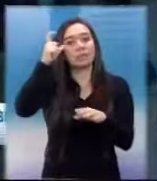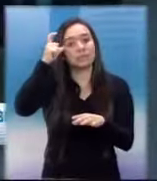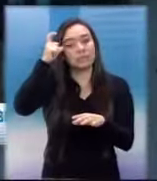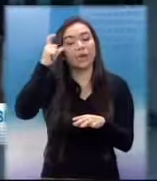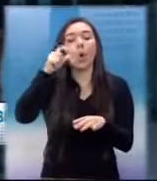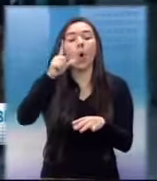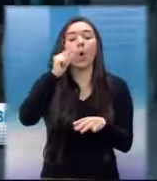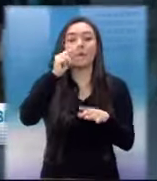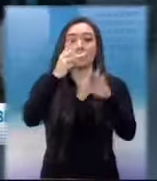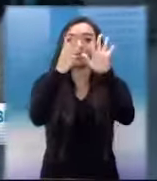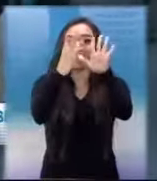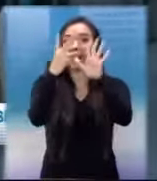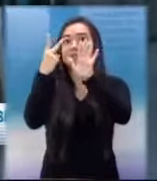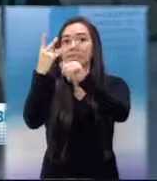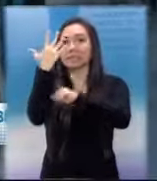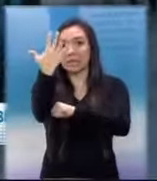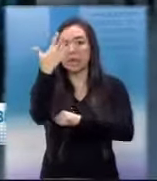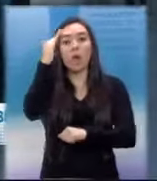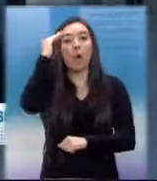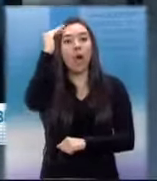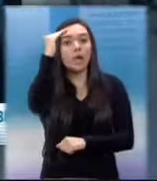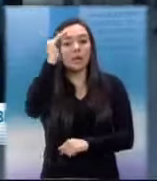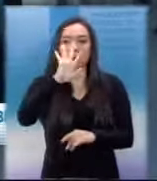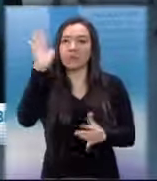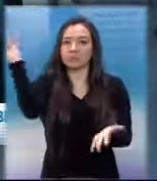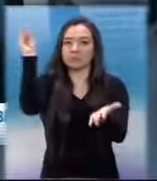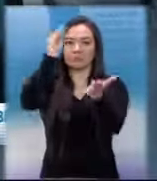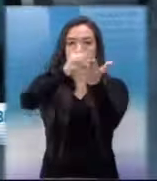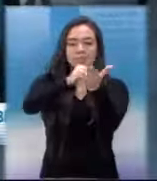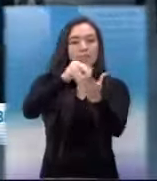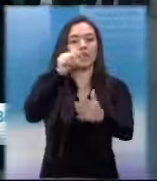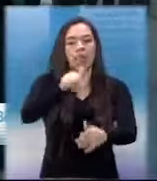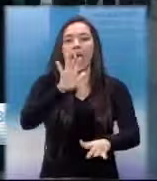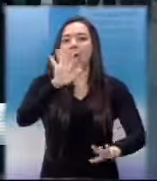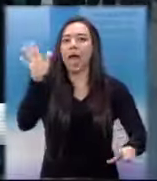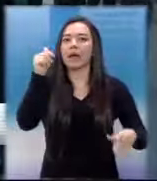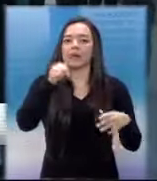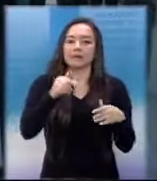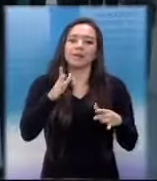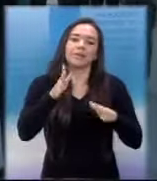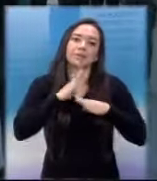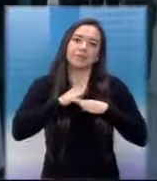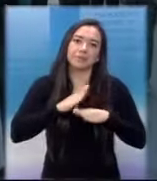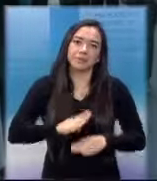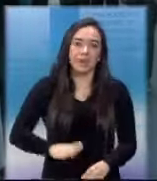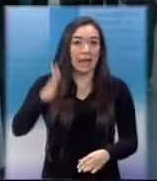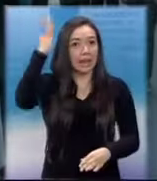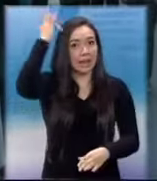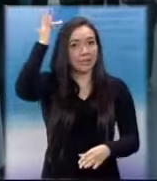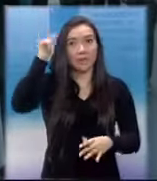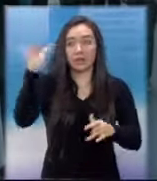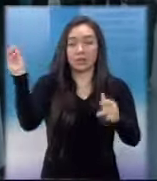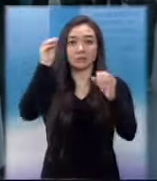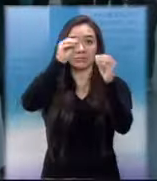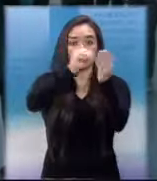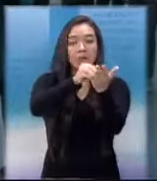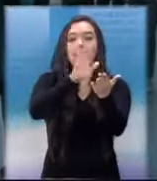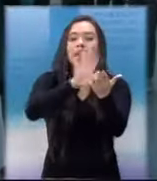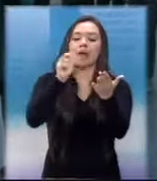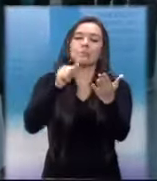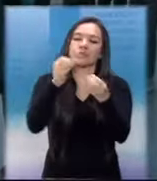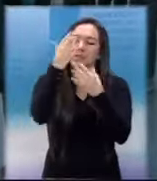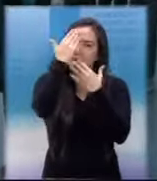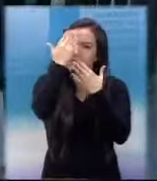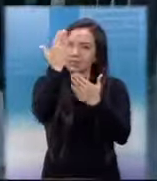Merrill Newman, de 85 años, llegó a su natal California y dijo estar agradecido con las embajadas que intervinieron